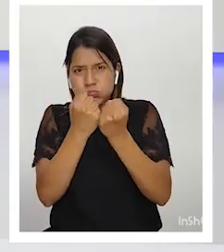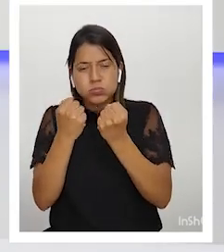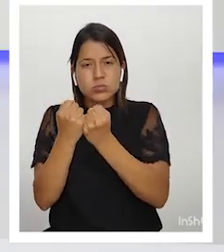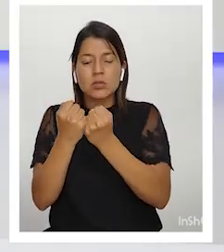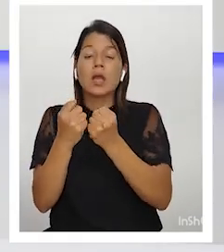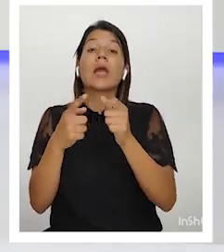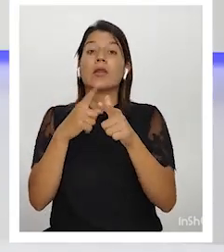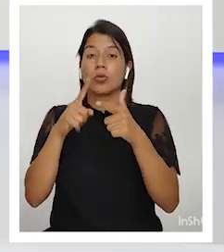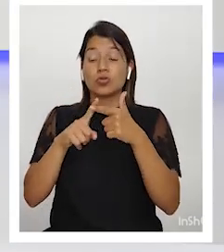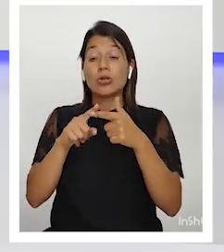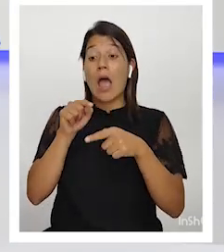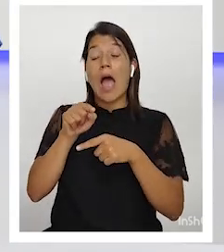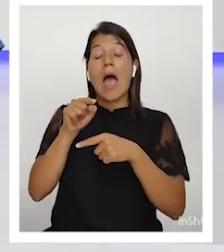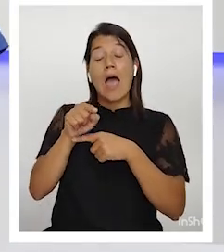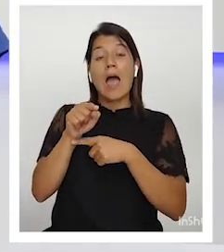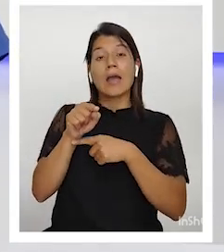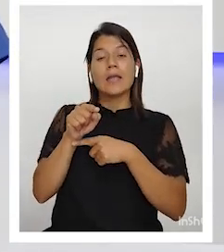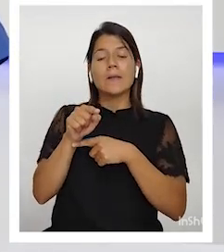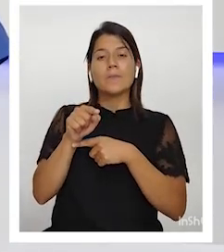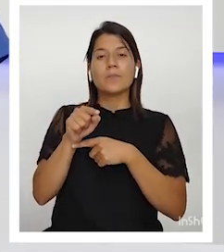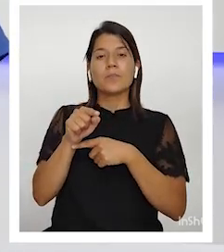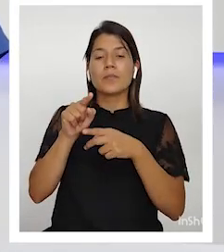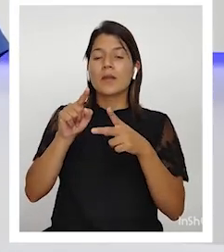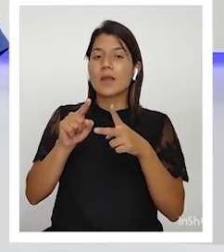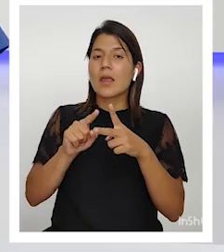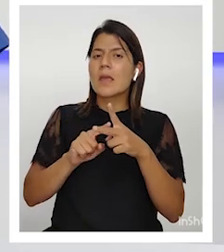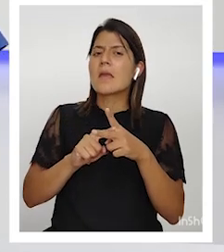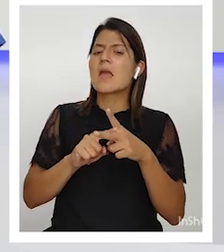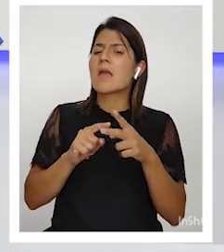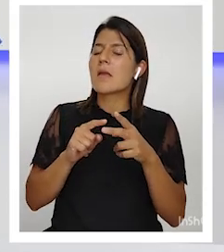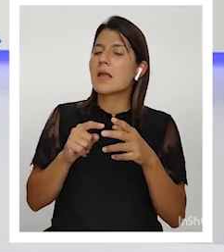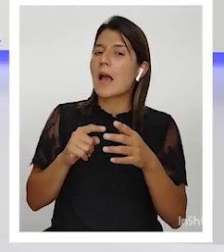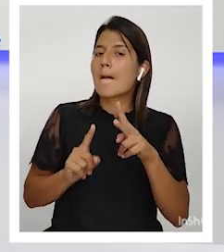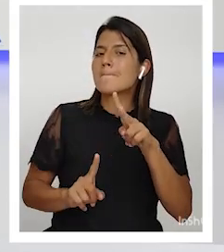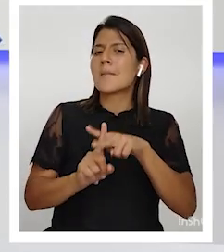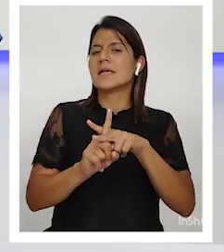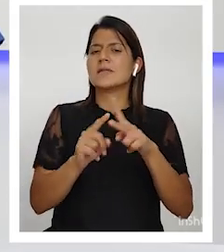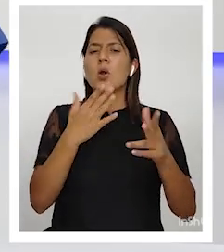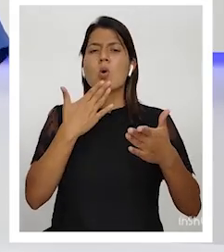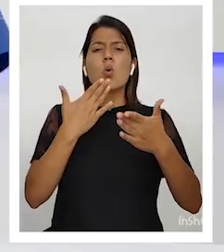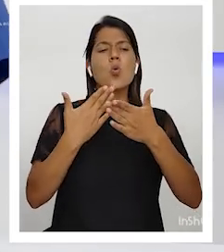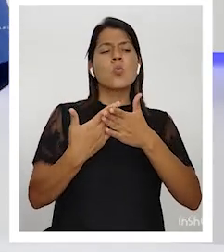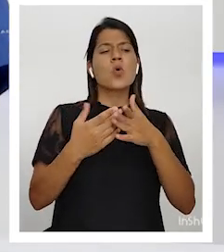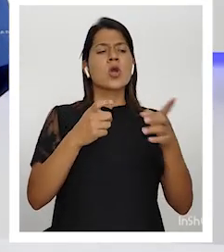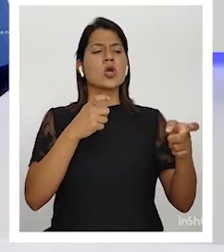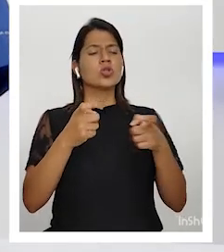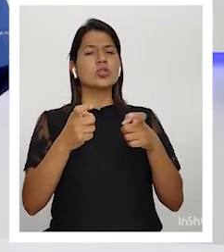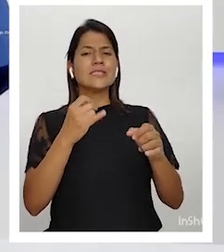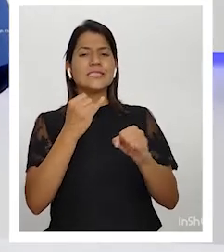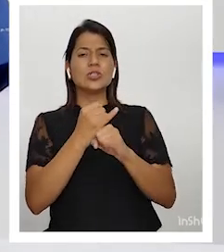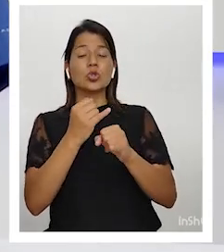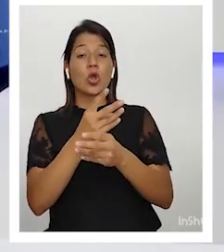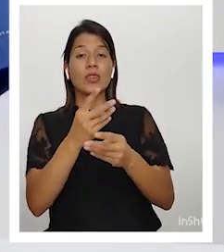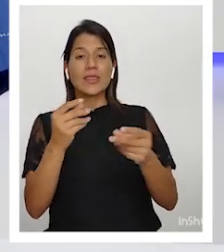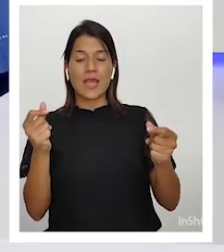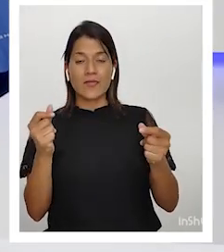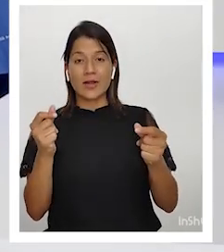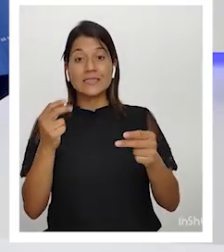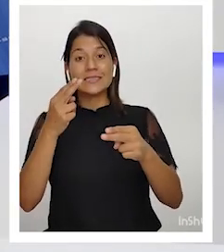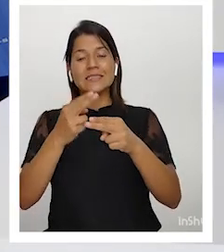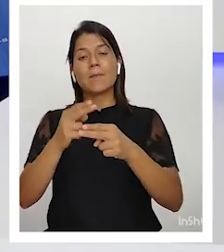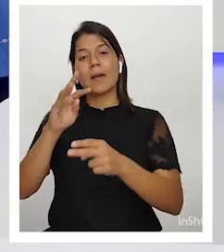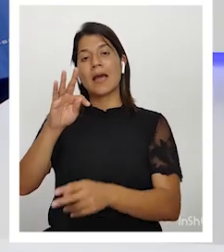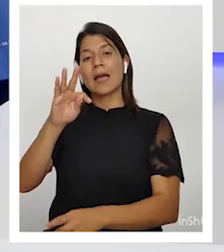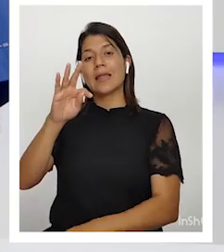Y ahí entra, lo que yo digo, un buen gerente del Instituto de Tierras y Colonización, don Teodoro